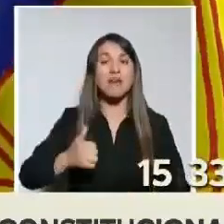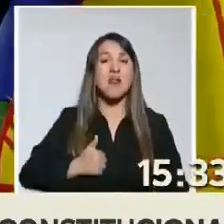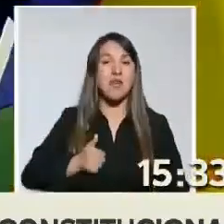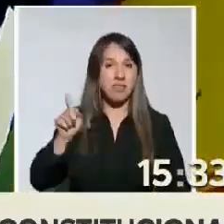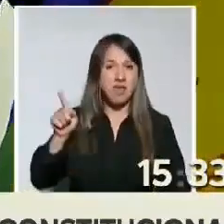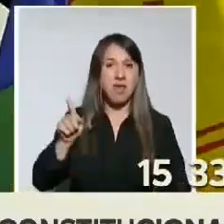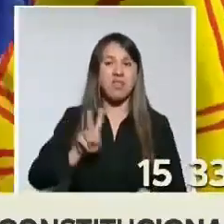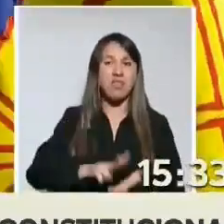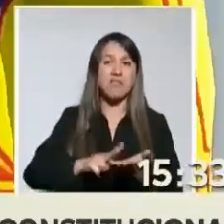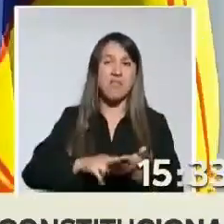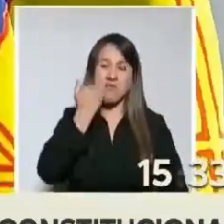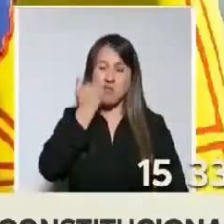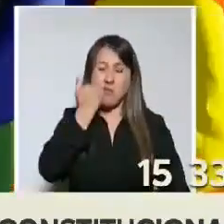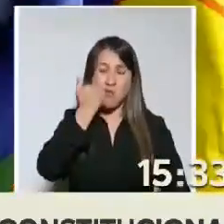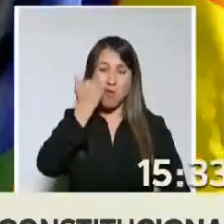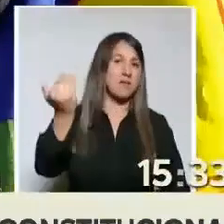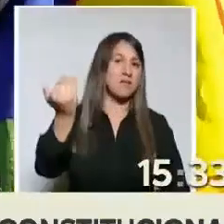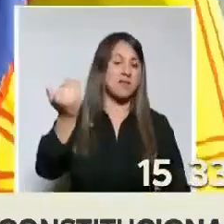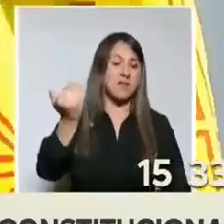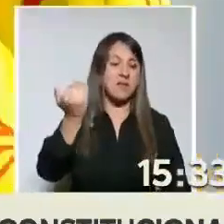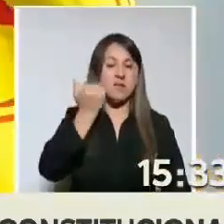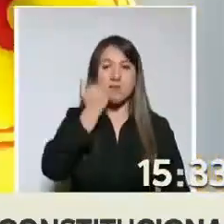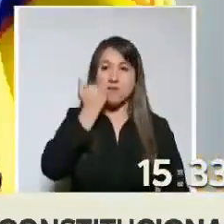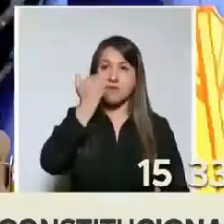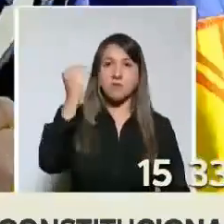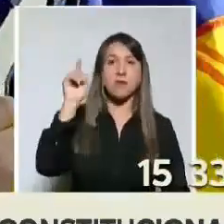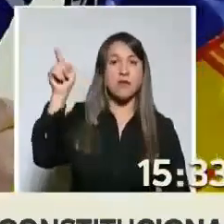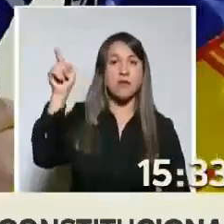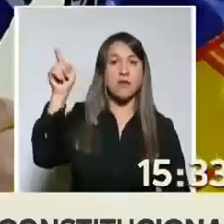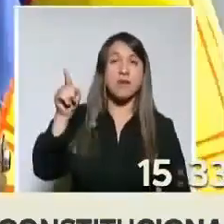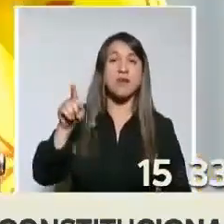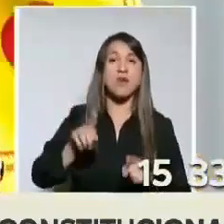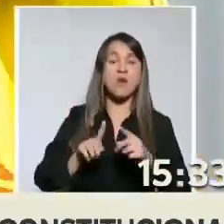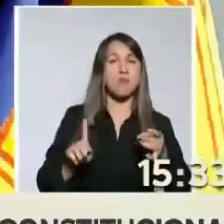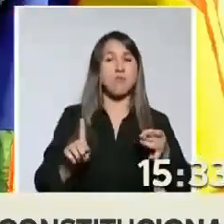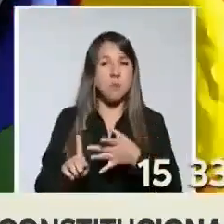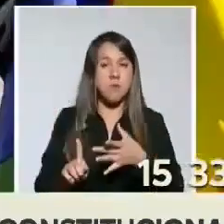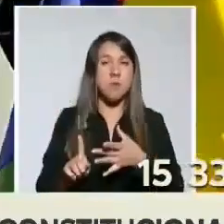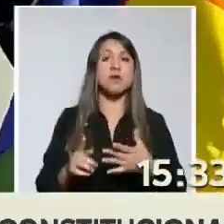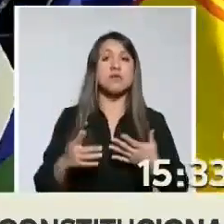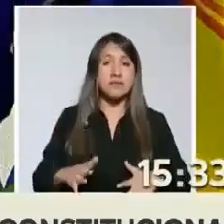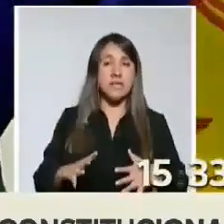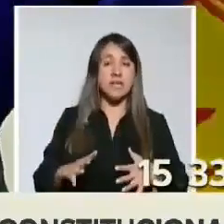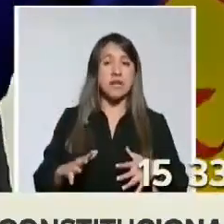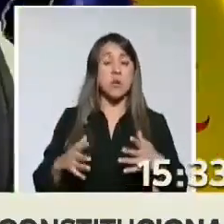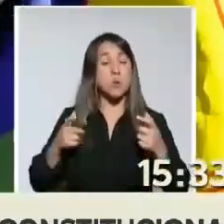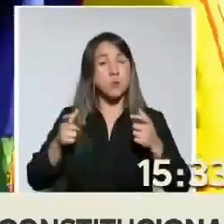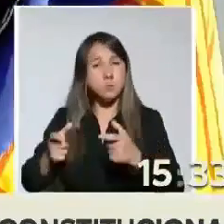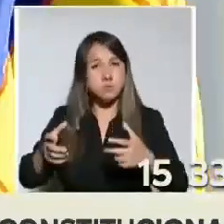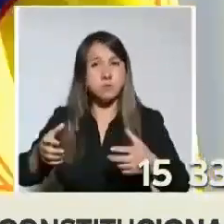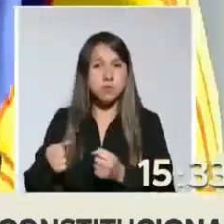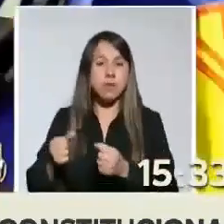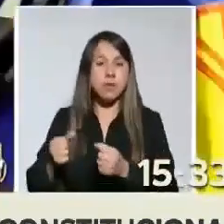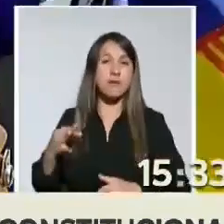vergonzoso como el colonialismo ha atentado y ha atacado el